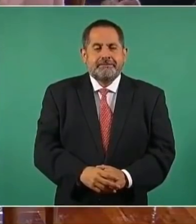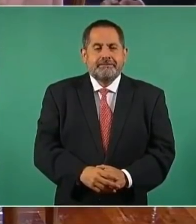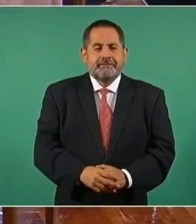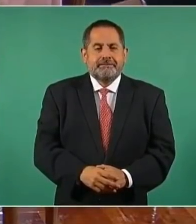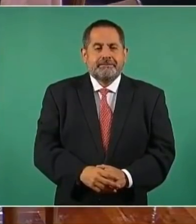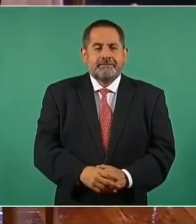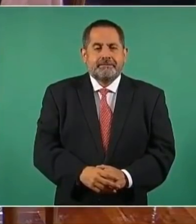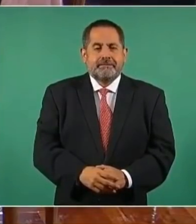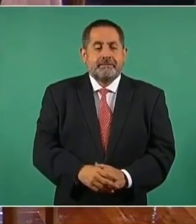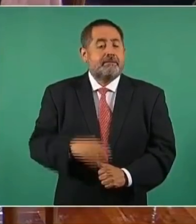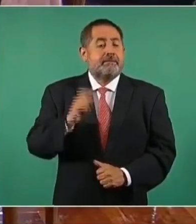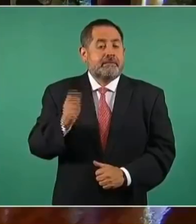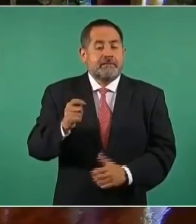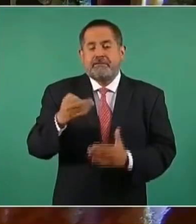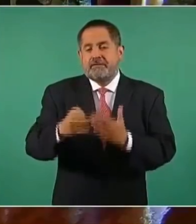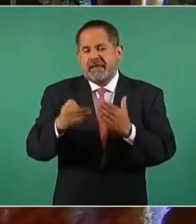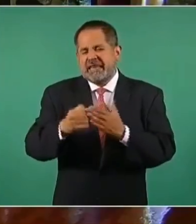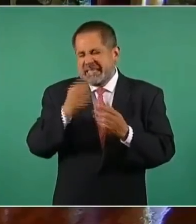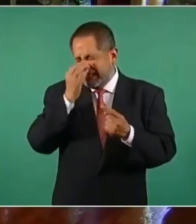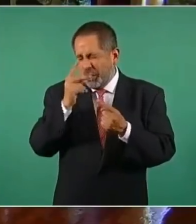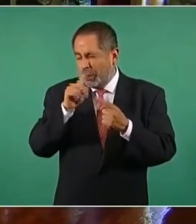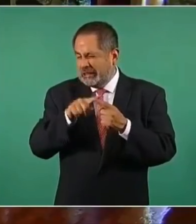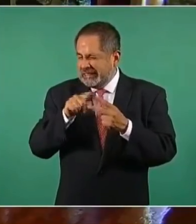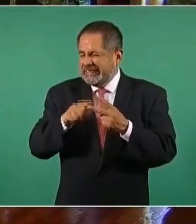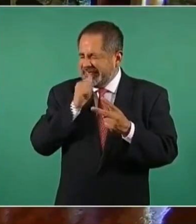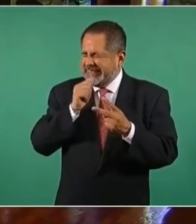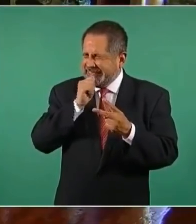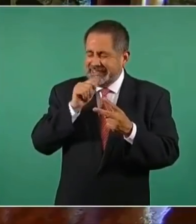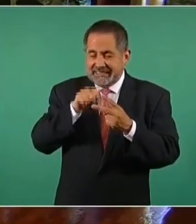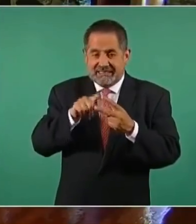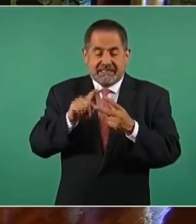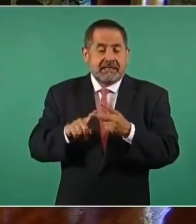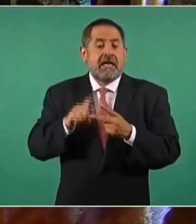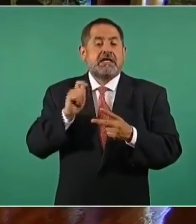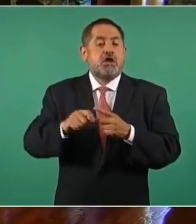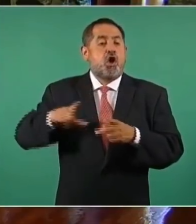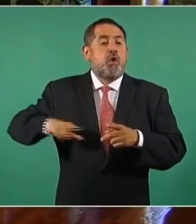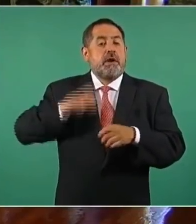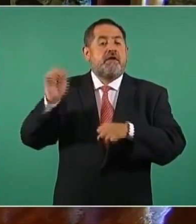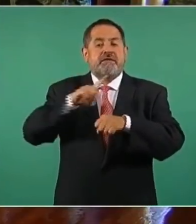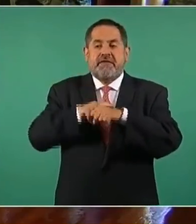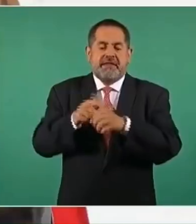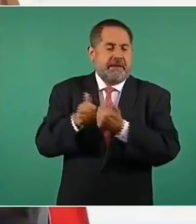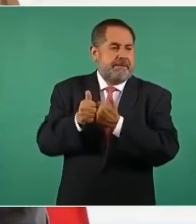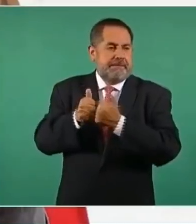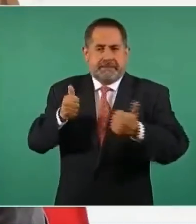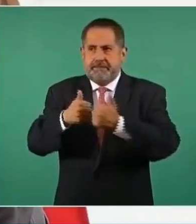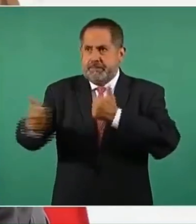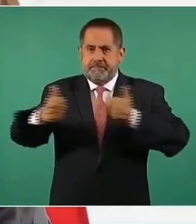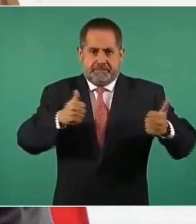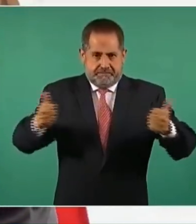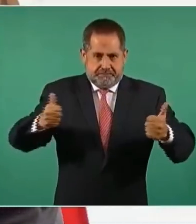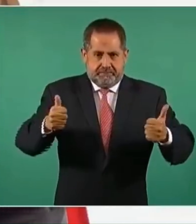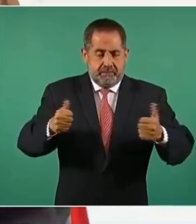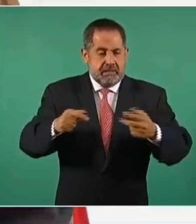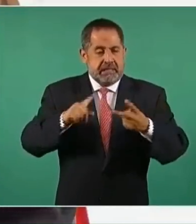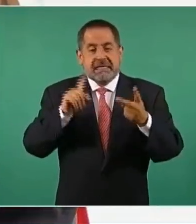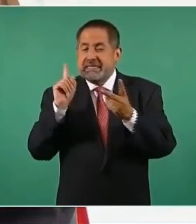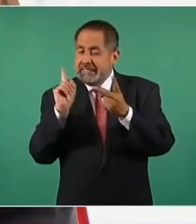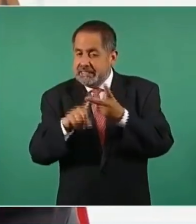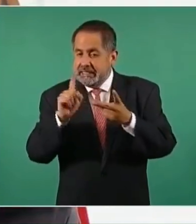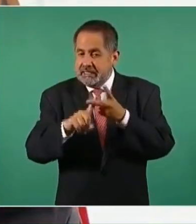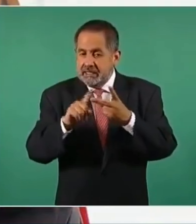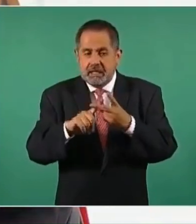Solo tenemos pendientes dos, descentralizar el gobierno federal y conocer toda la verdad acerca